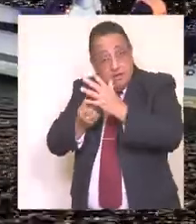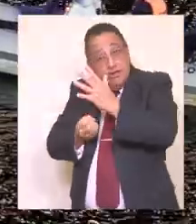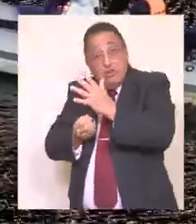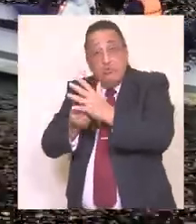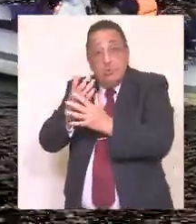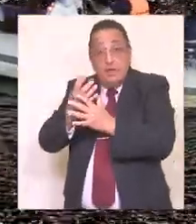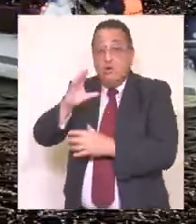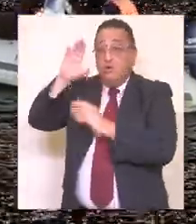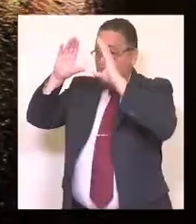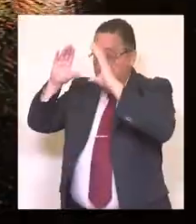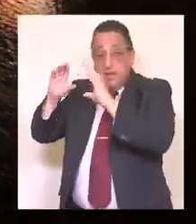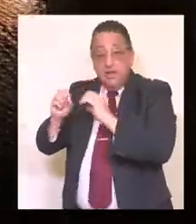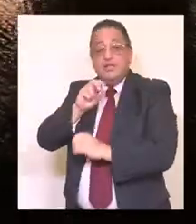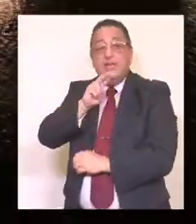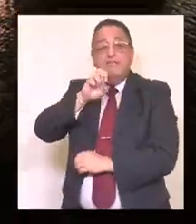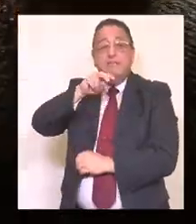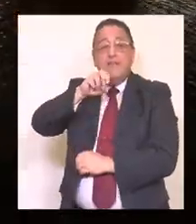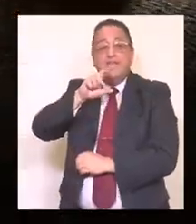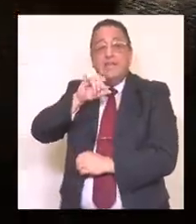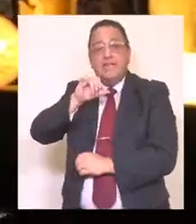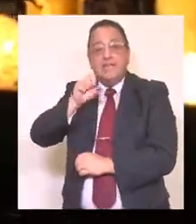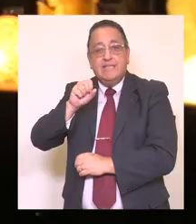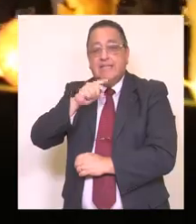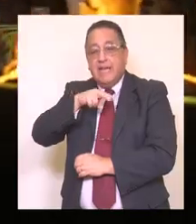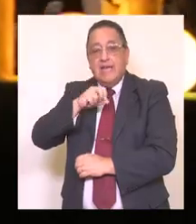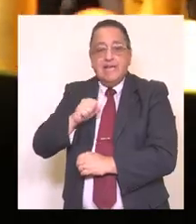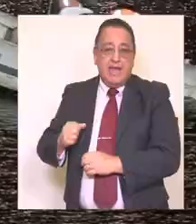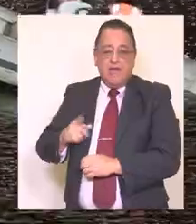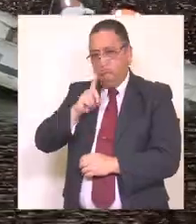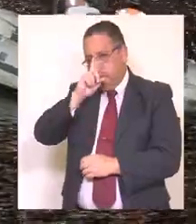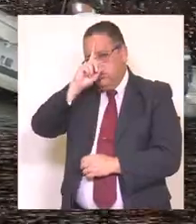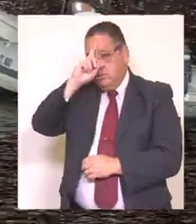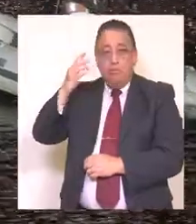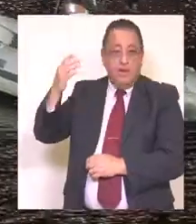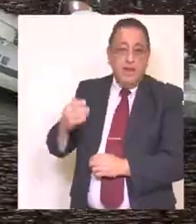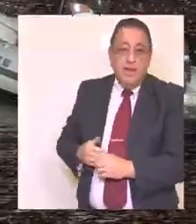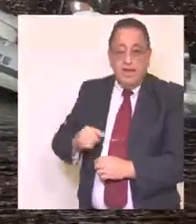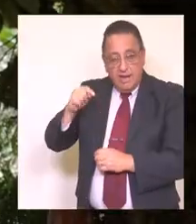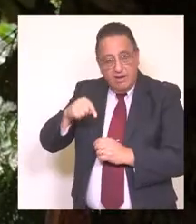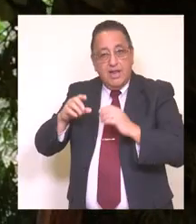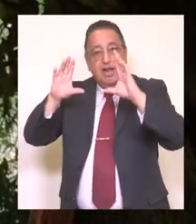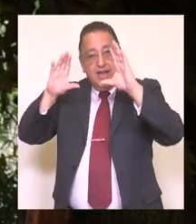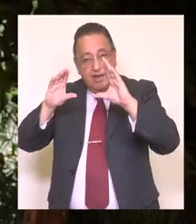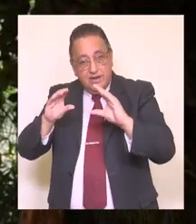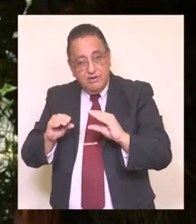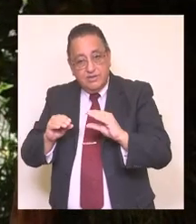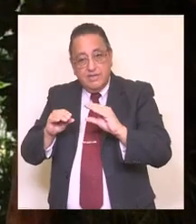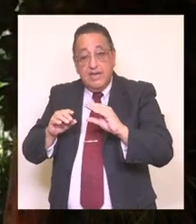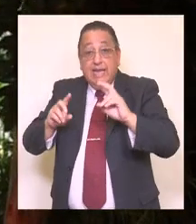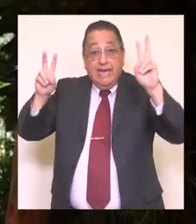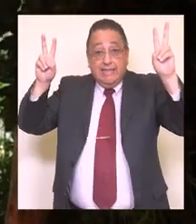Desarrollamos una nueva versión de esta noche, donde el tema principal fue el medio ambiente. Y en nuestras